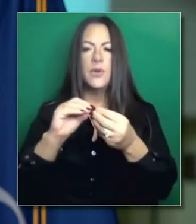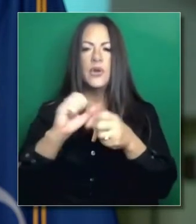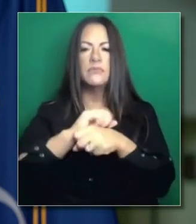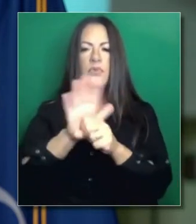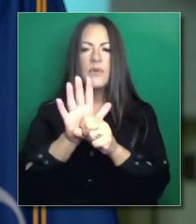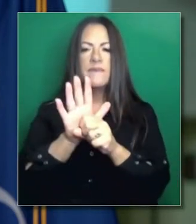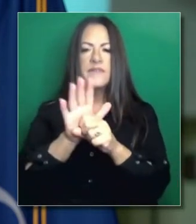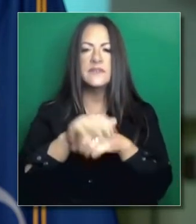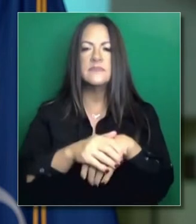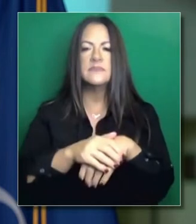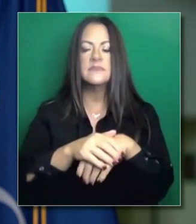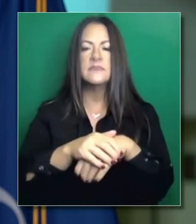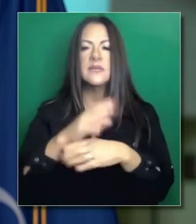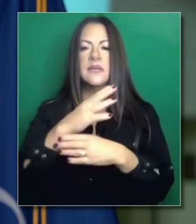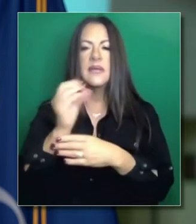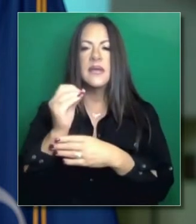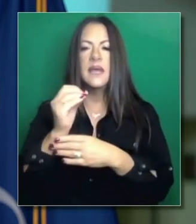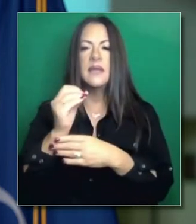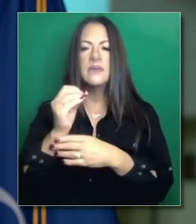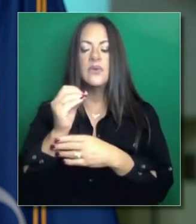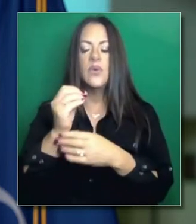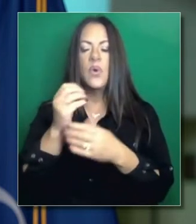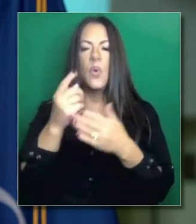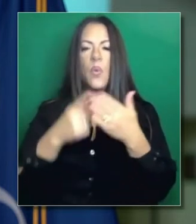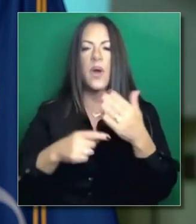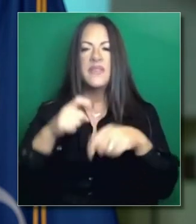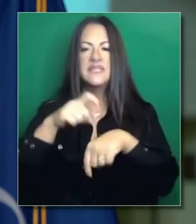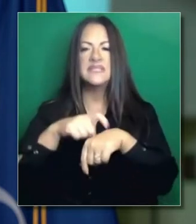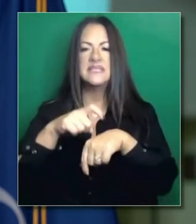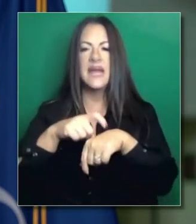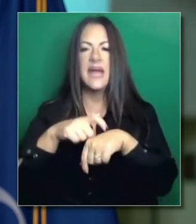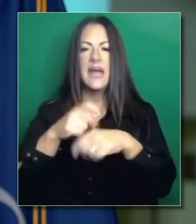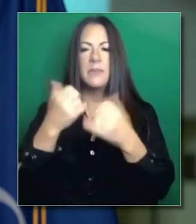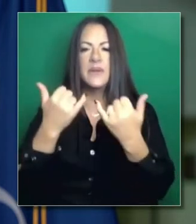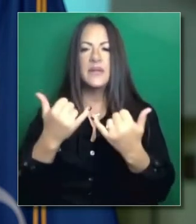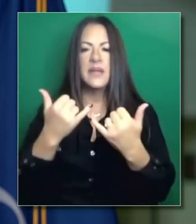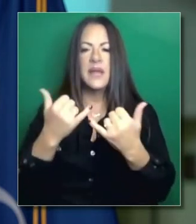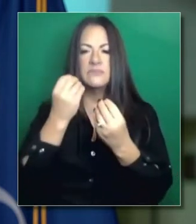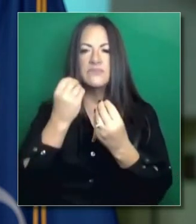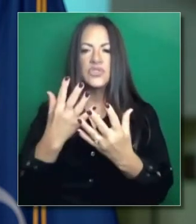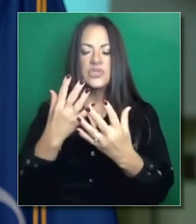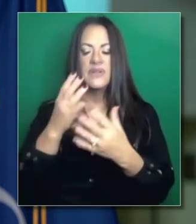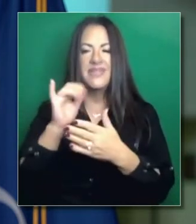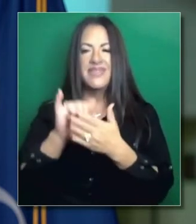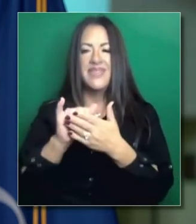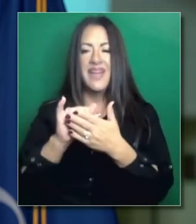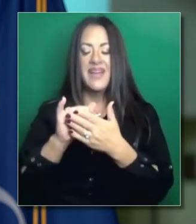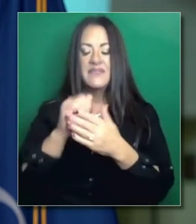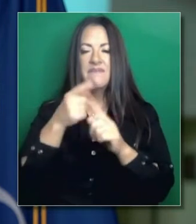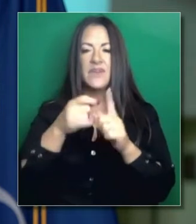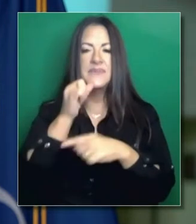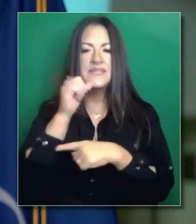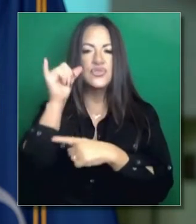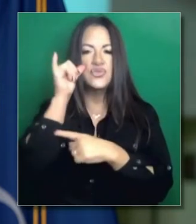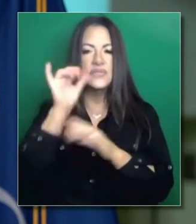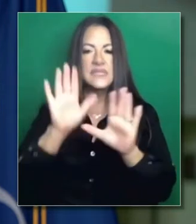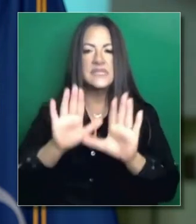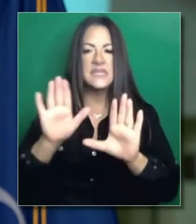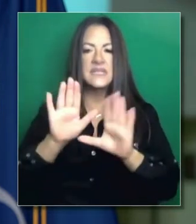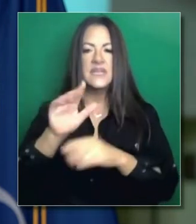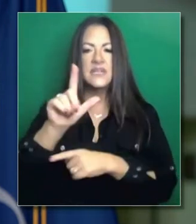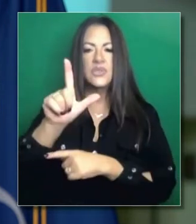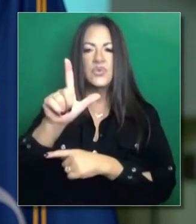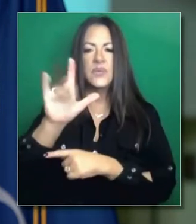y este último periodo de reportar que refleja las cifras de domingo que llegan en